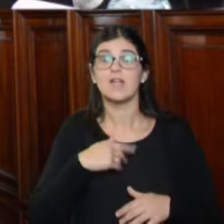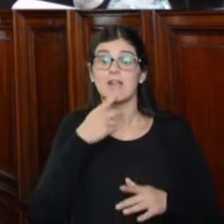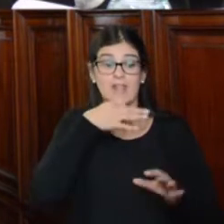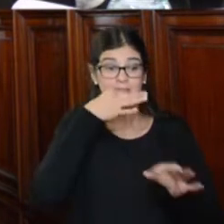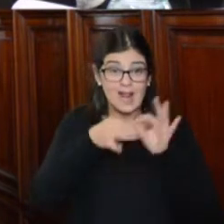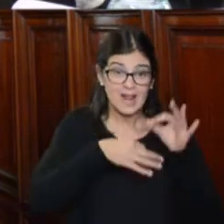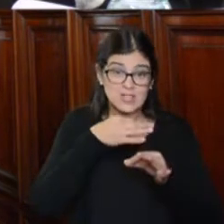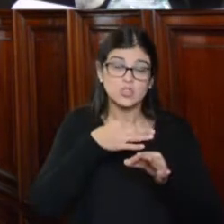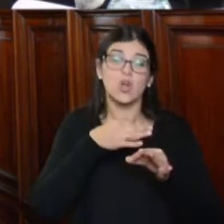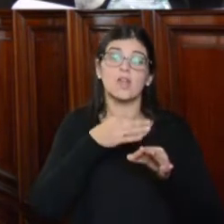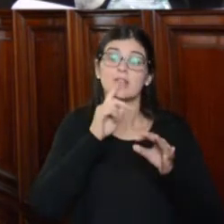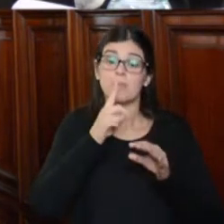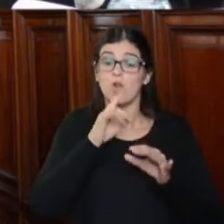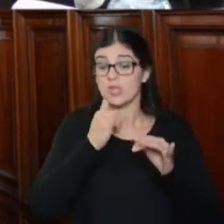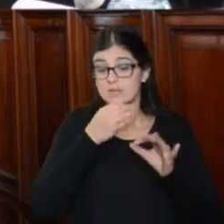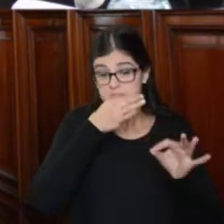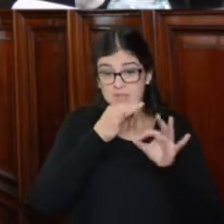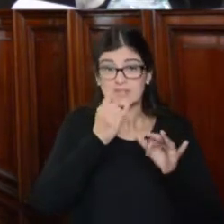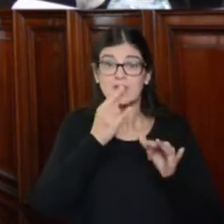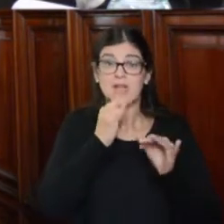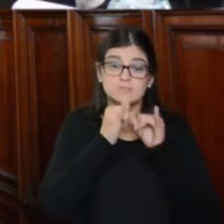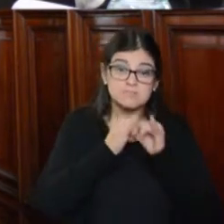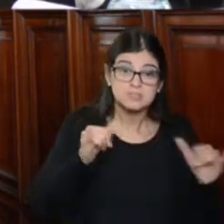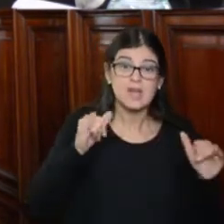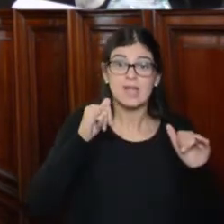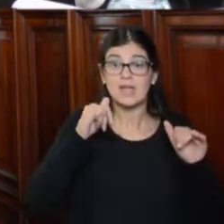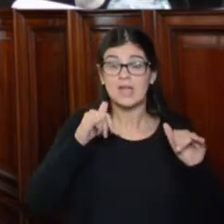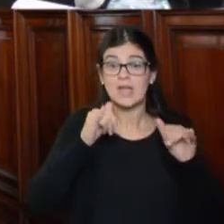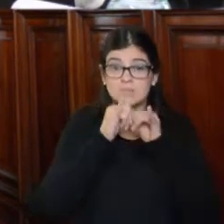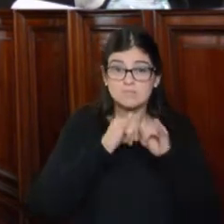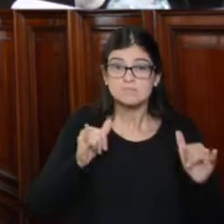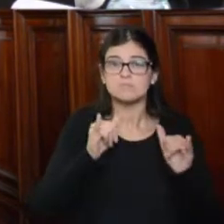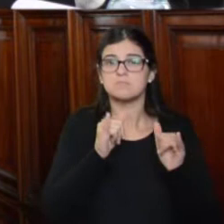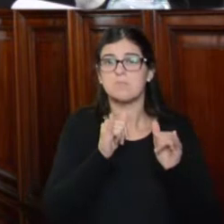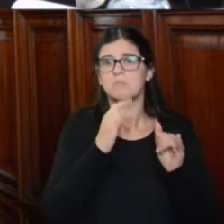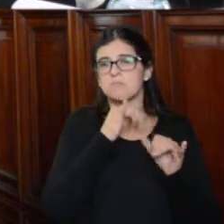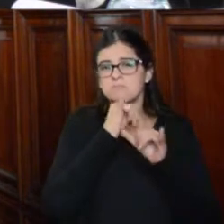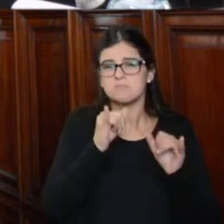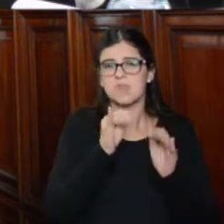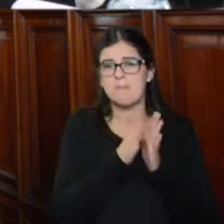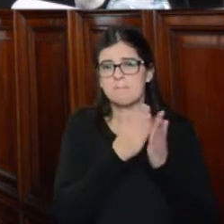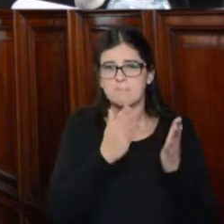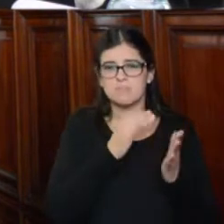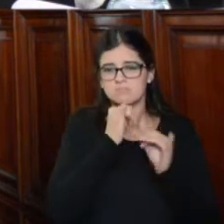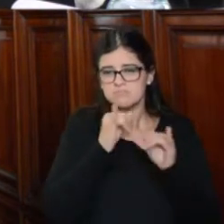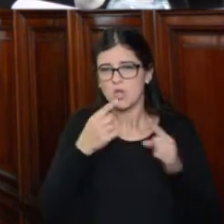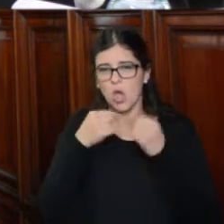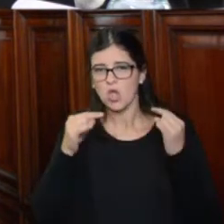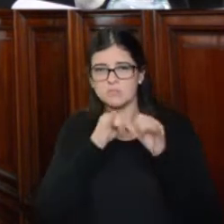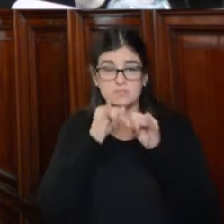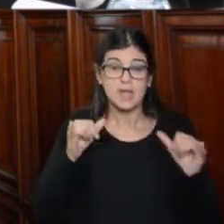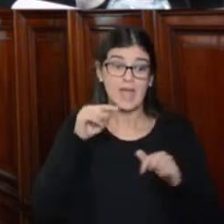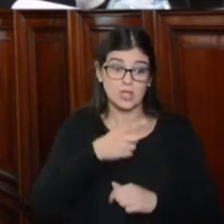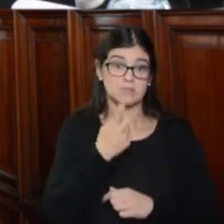declaraciones y las expresiones publicadas en estos medios periodísticos que se citan, surge claramente